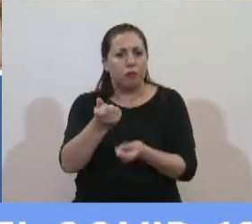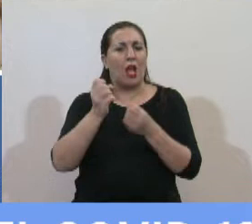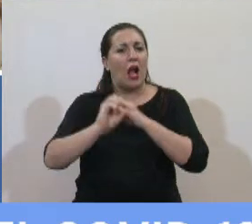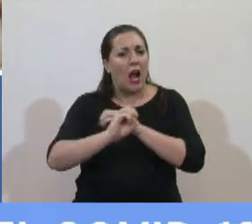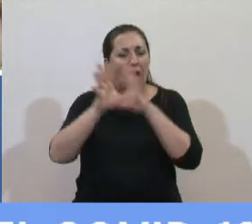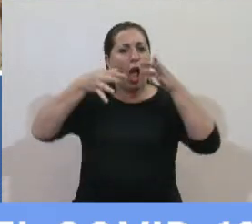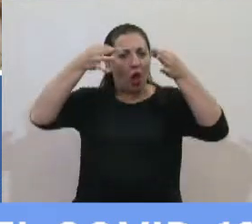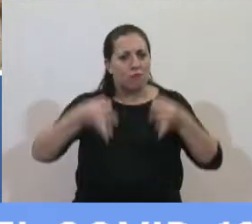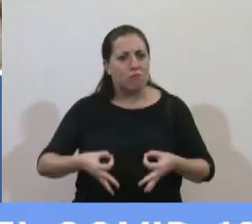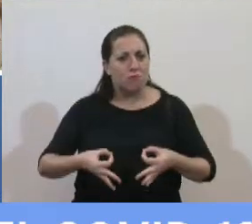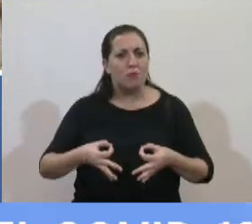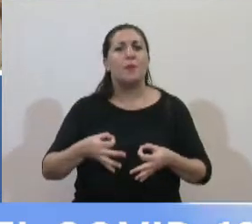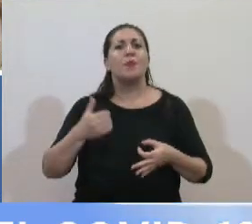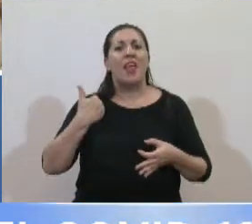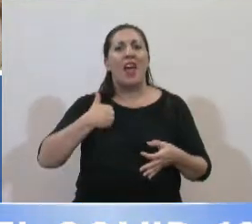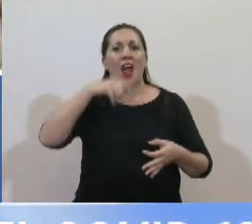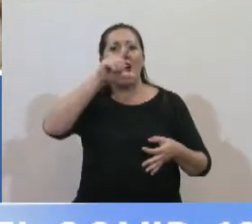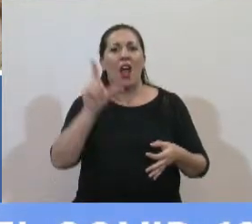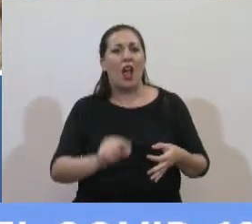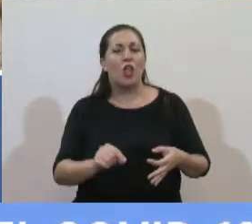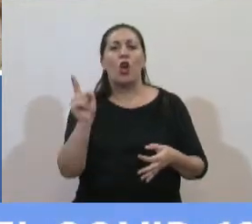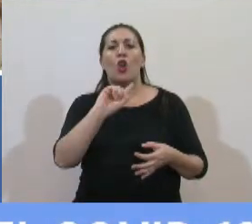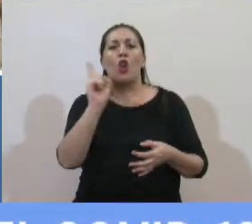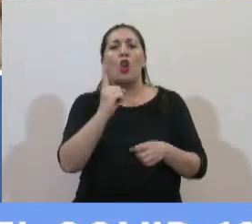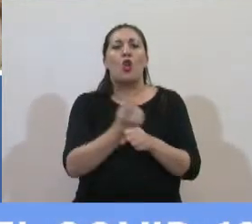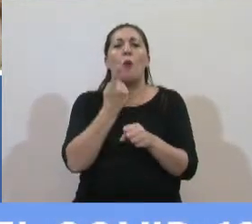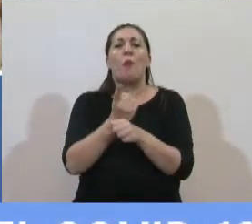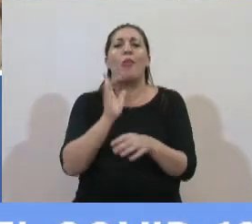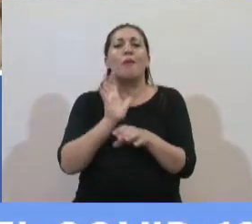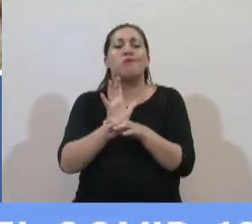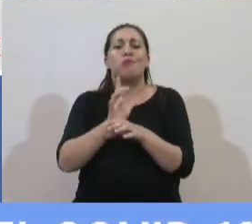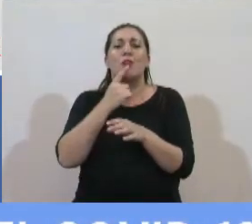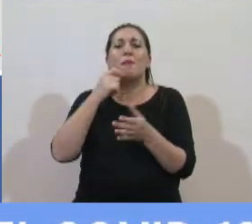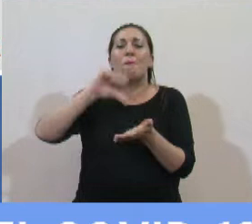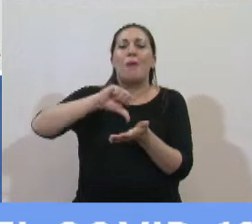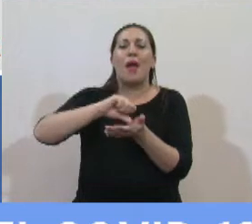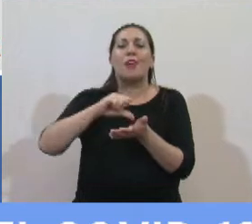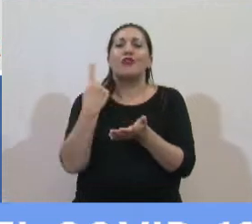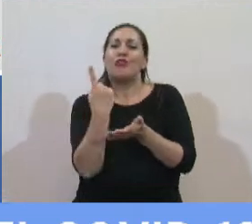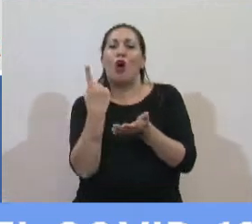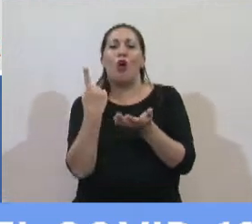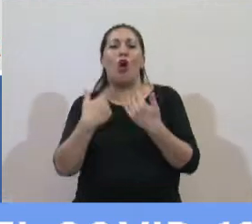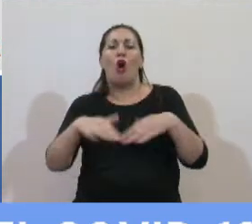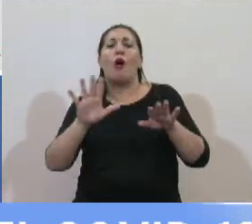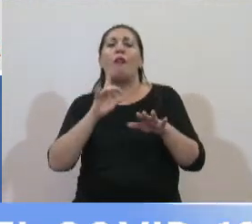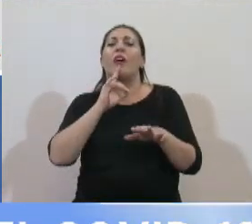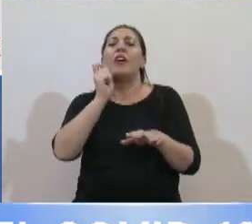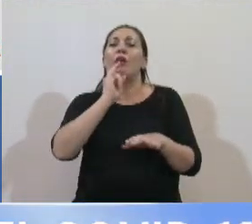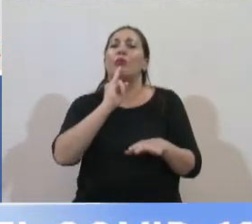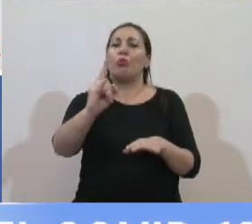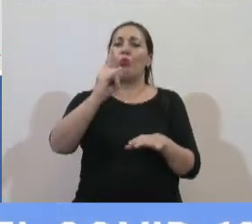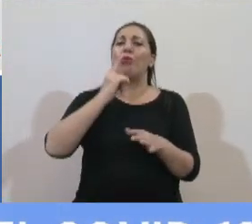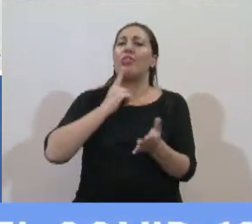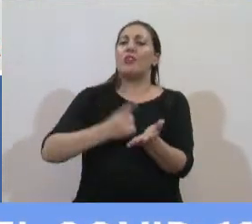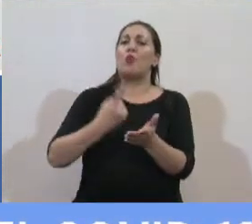contundente de un país que no puede estar solamente aislado ni bajo la conducción o decisión de un solo